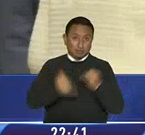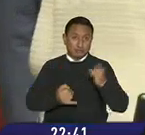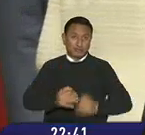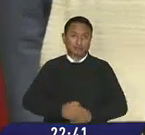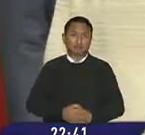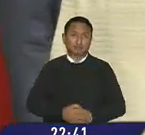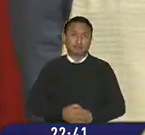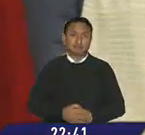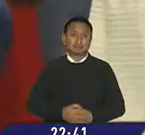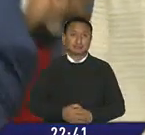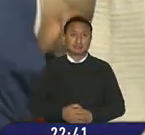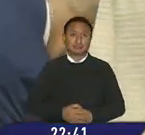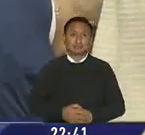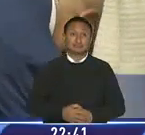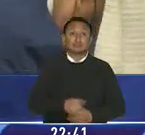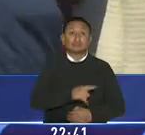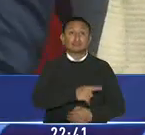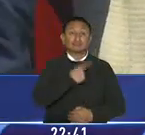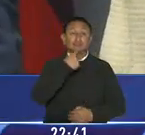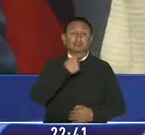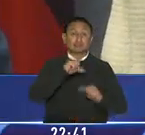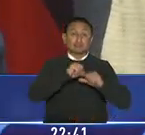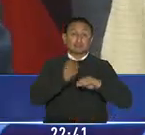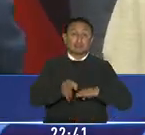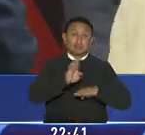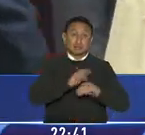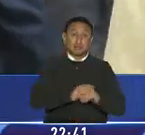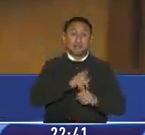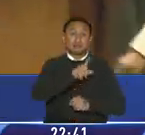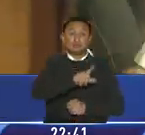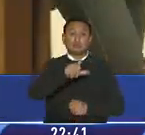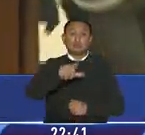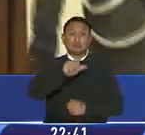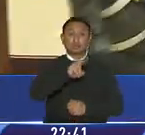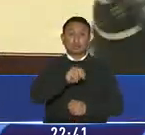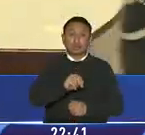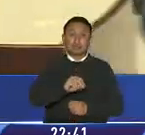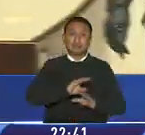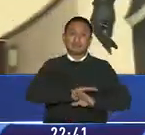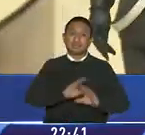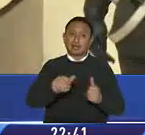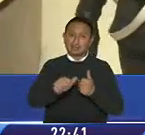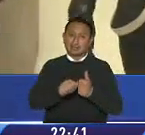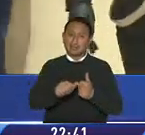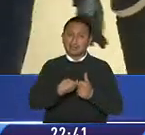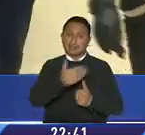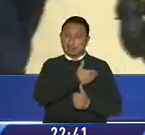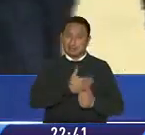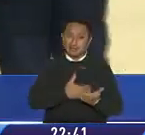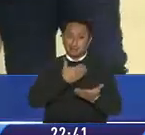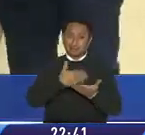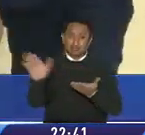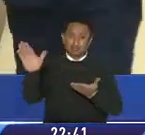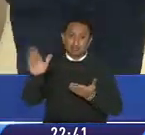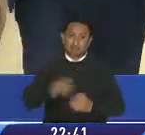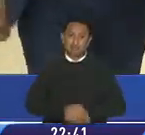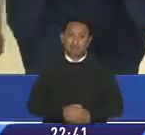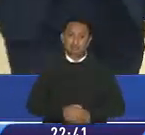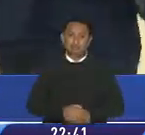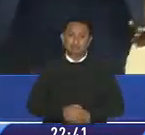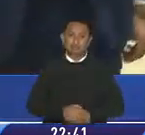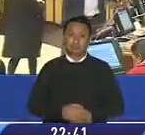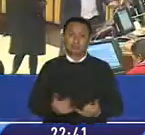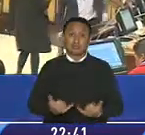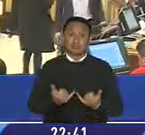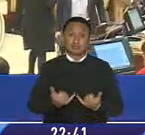razón que según se expresó en el parlamento Guadalupe tendría los días contados como presidenta de la asamblea nacional lo que queda es